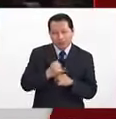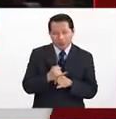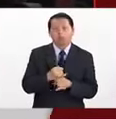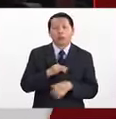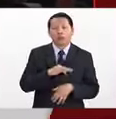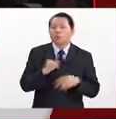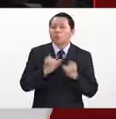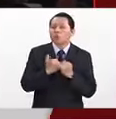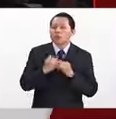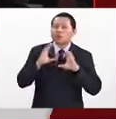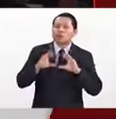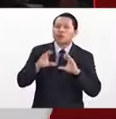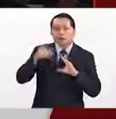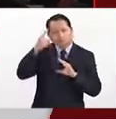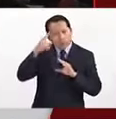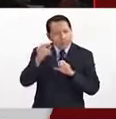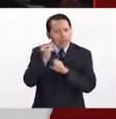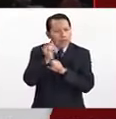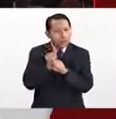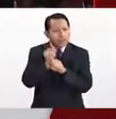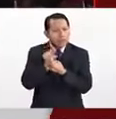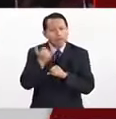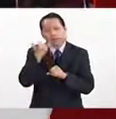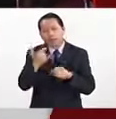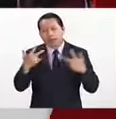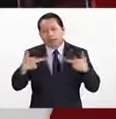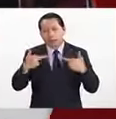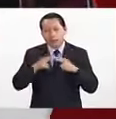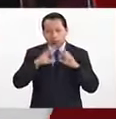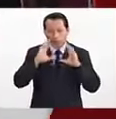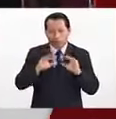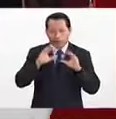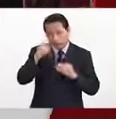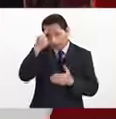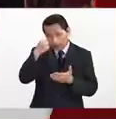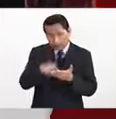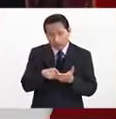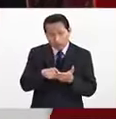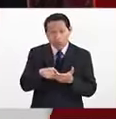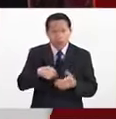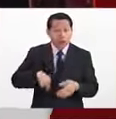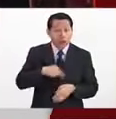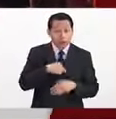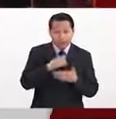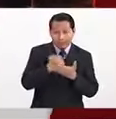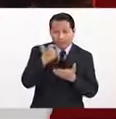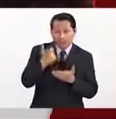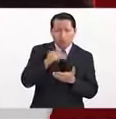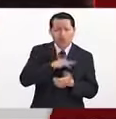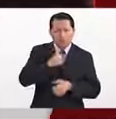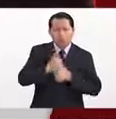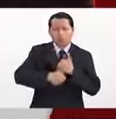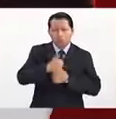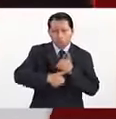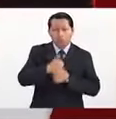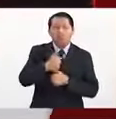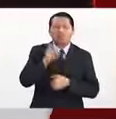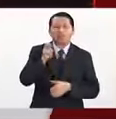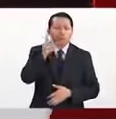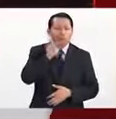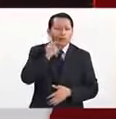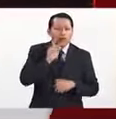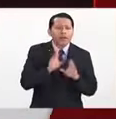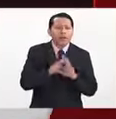la investigación y la docencia. Y creemos que nuestros economistas sí son competitivos. Prueba de ello que